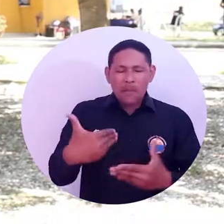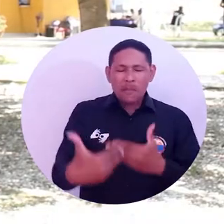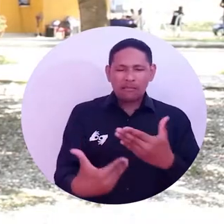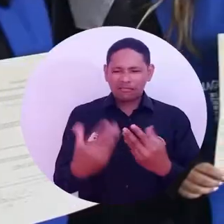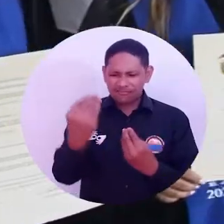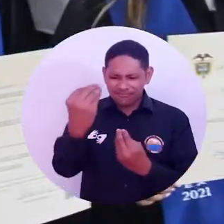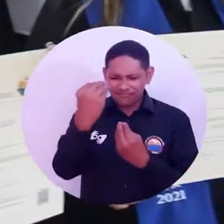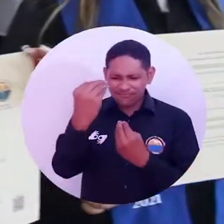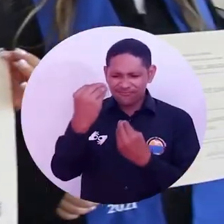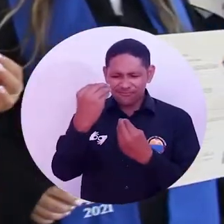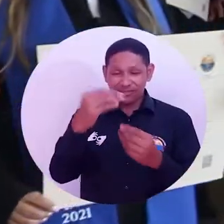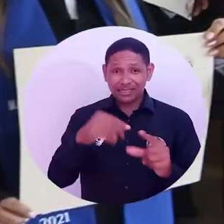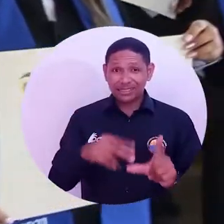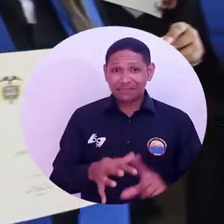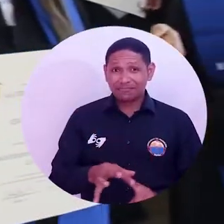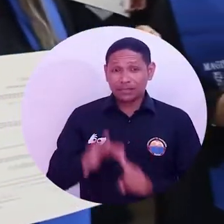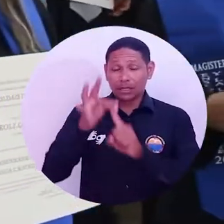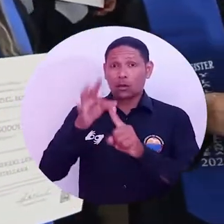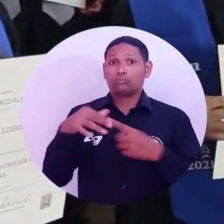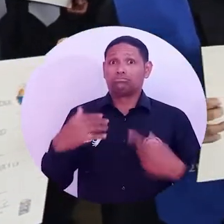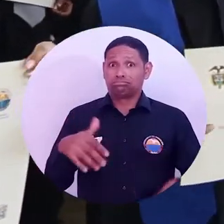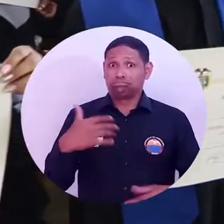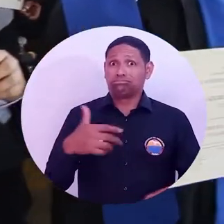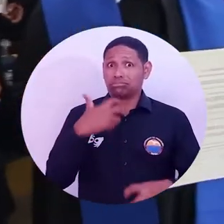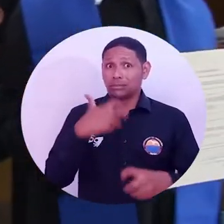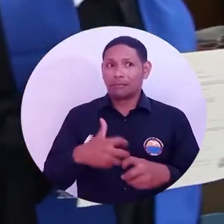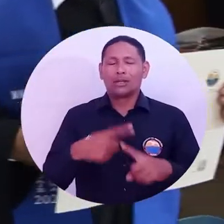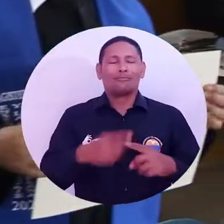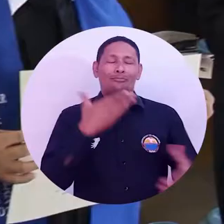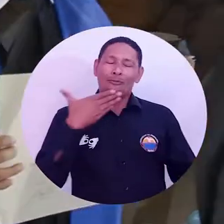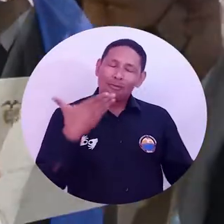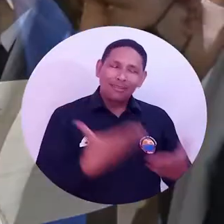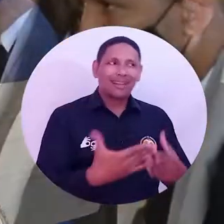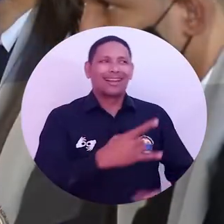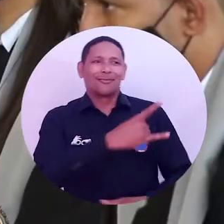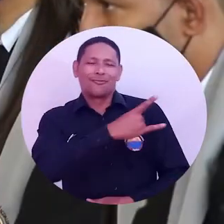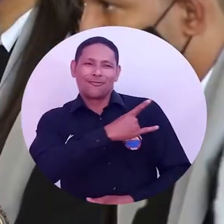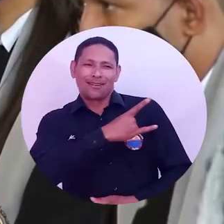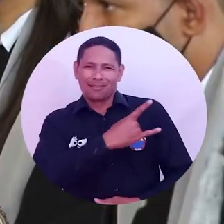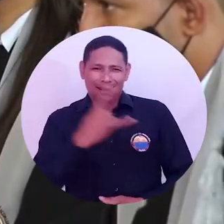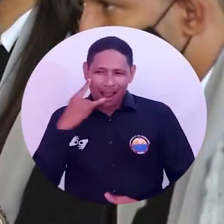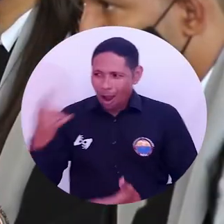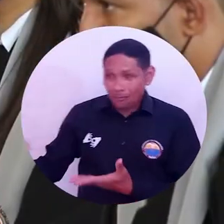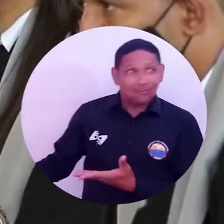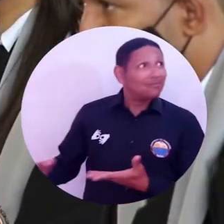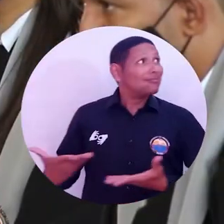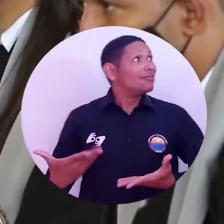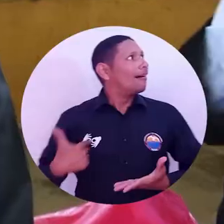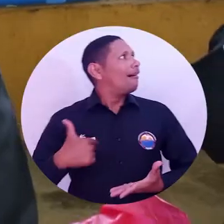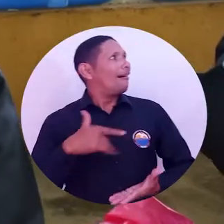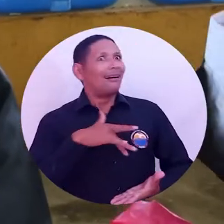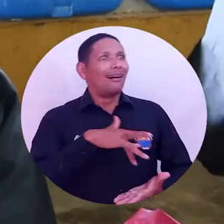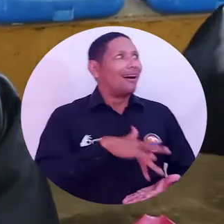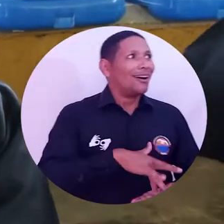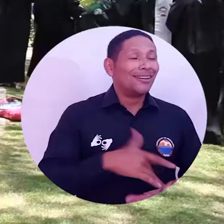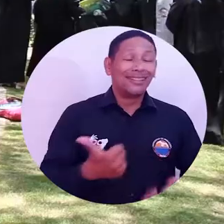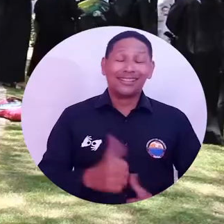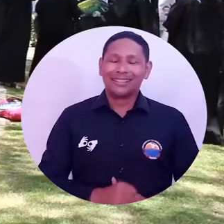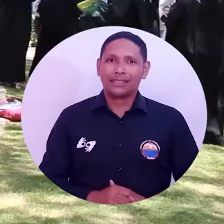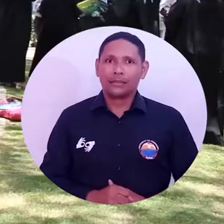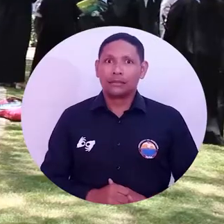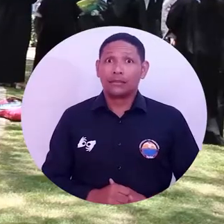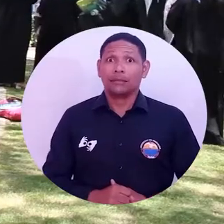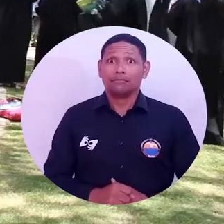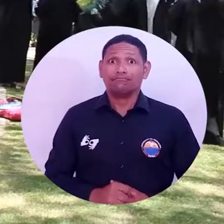poder formarnos como especialistas. Podemos darle las gracias a la universidad por este recibimiento de manera presencial. Esto